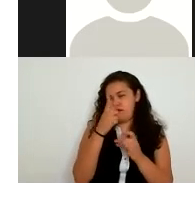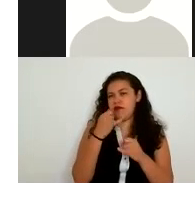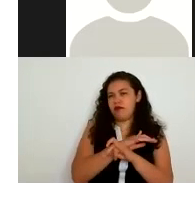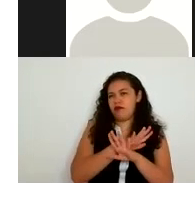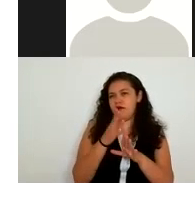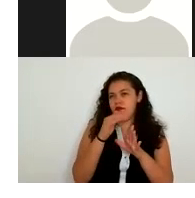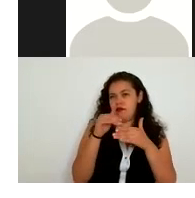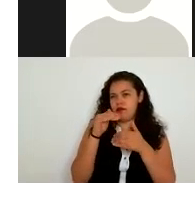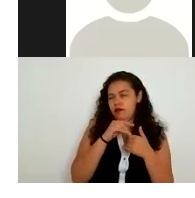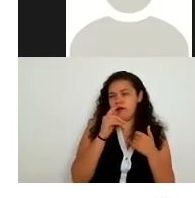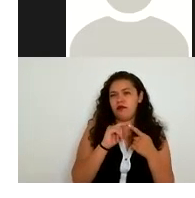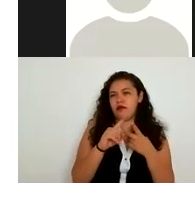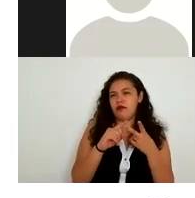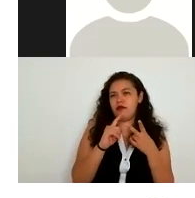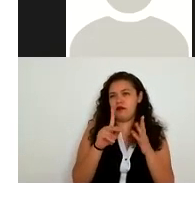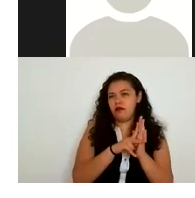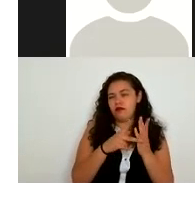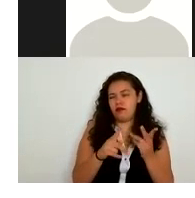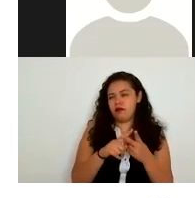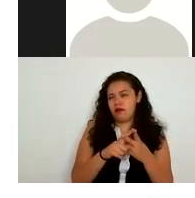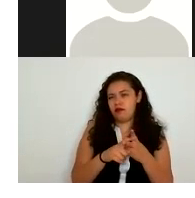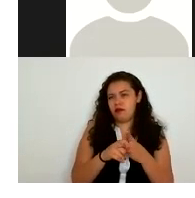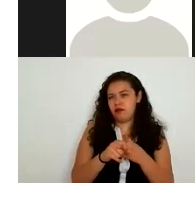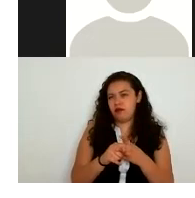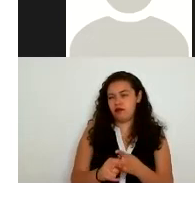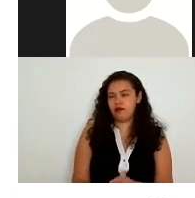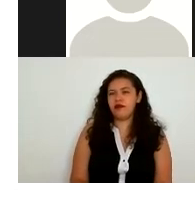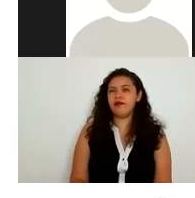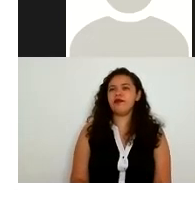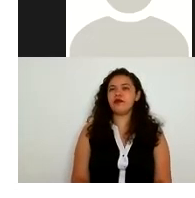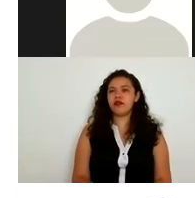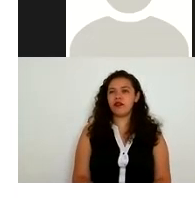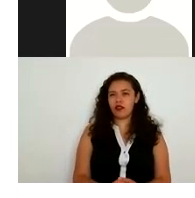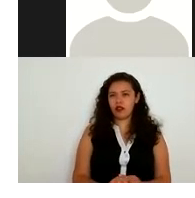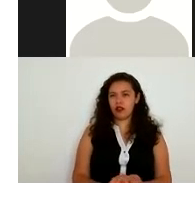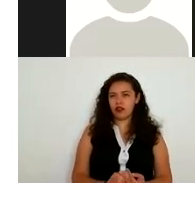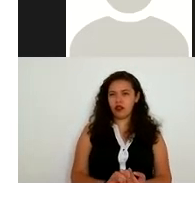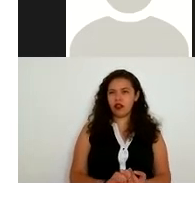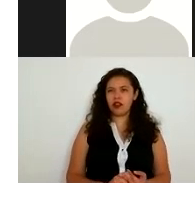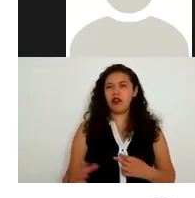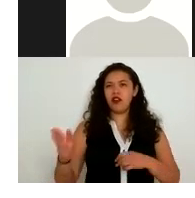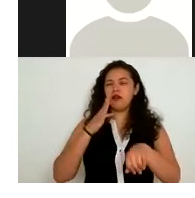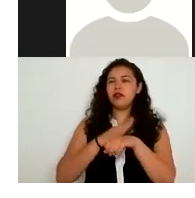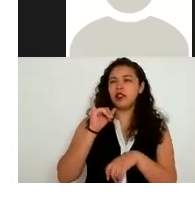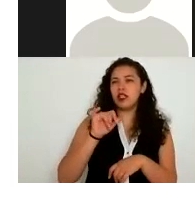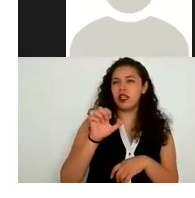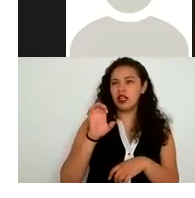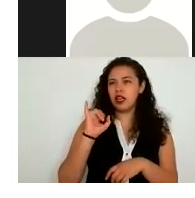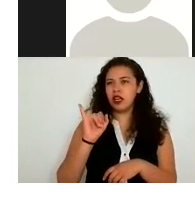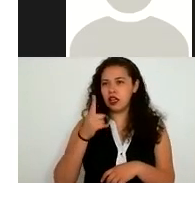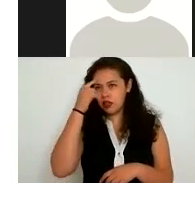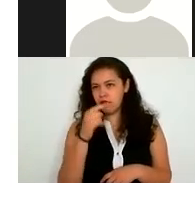otra nota periodística salió en la jornada multa en INAI en precios con 20 millones de pesos por violar medidas de datos personales